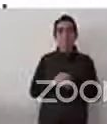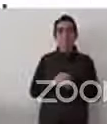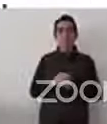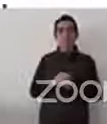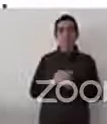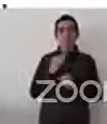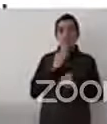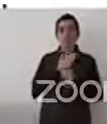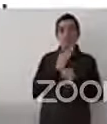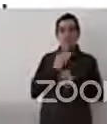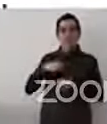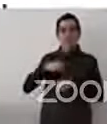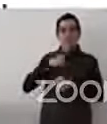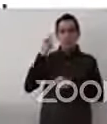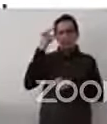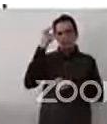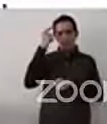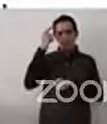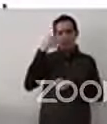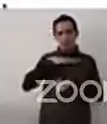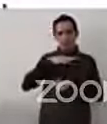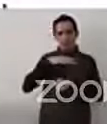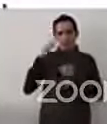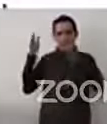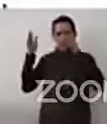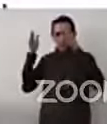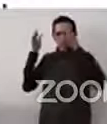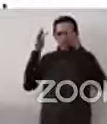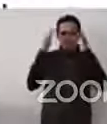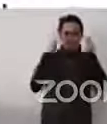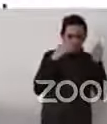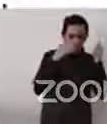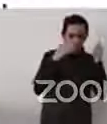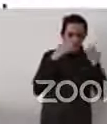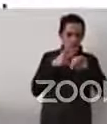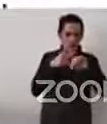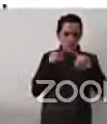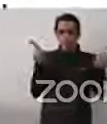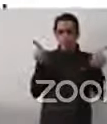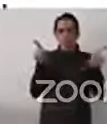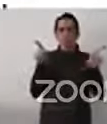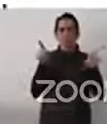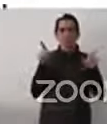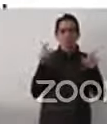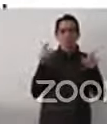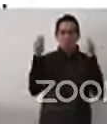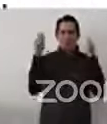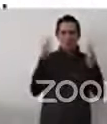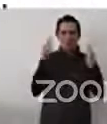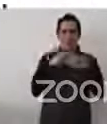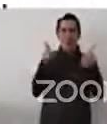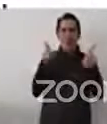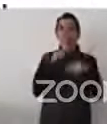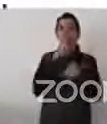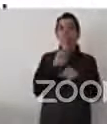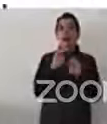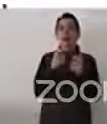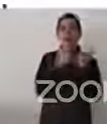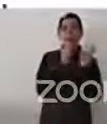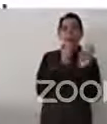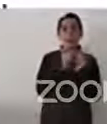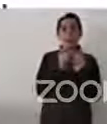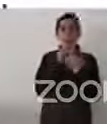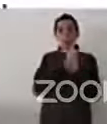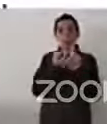y se puede tomar el enfoque diferencial de grupos en situación de vulnerabilidad amplio,